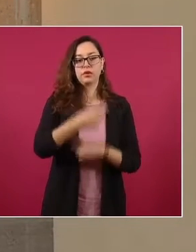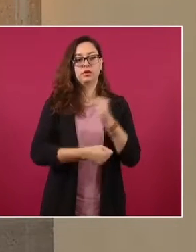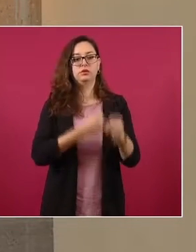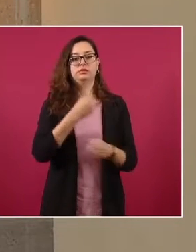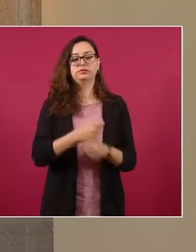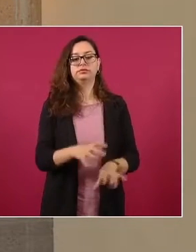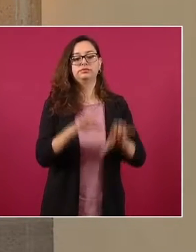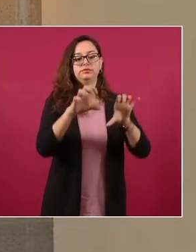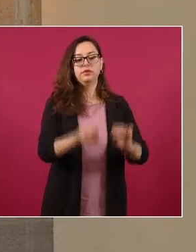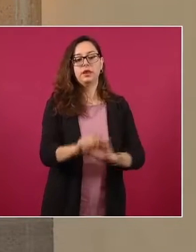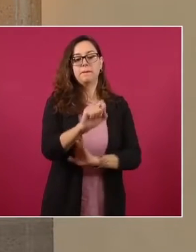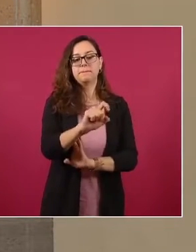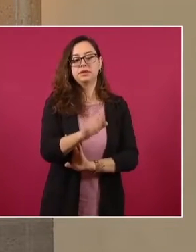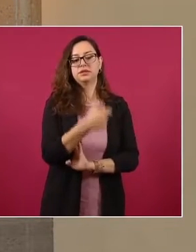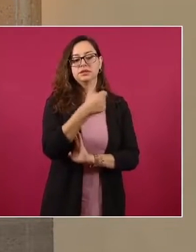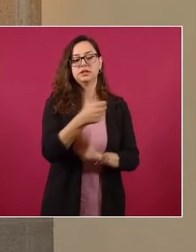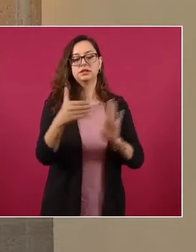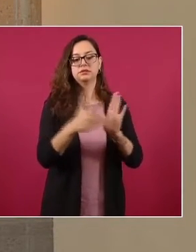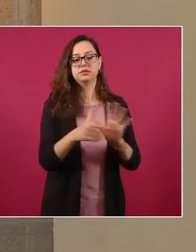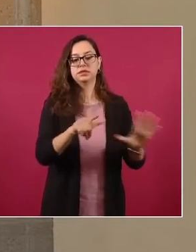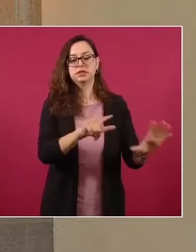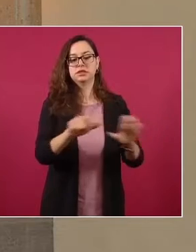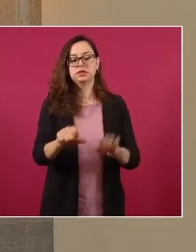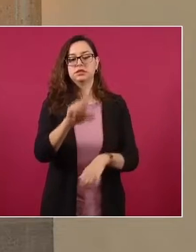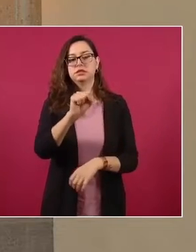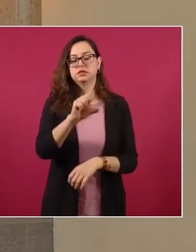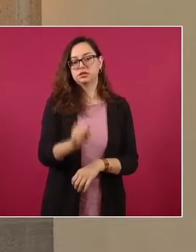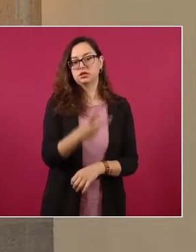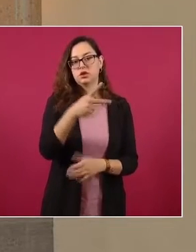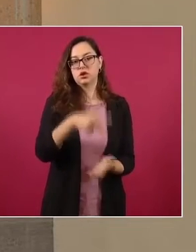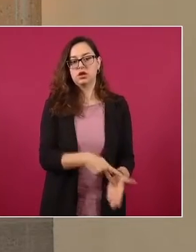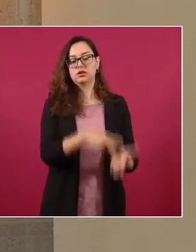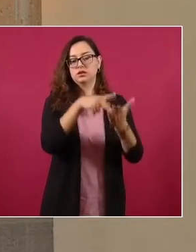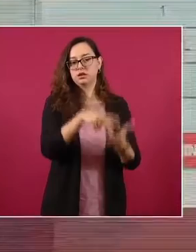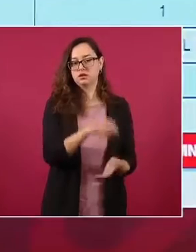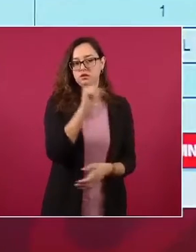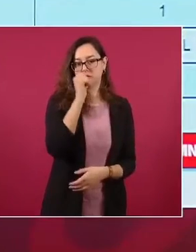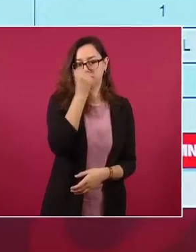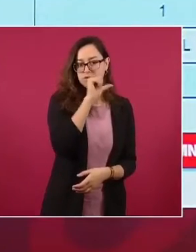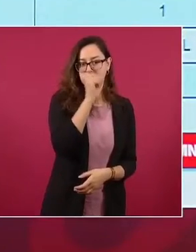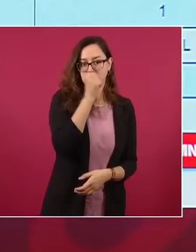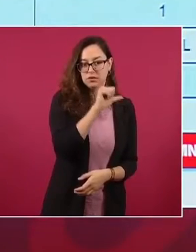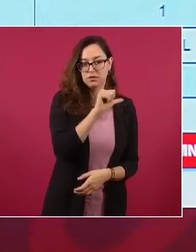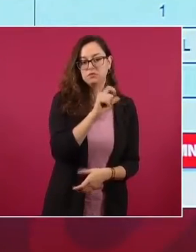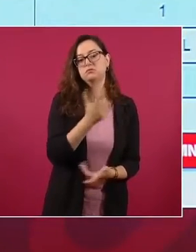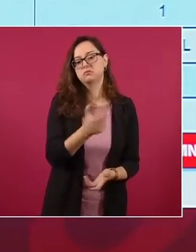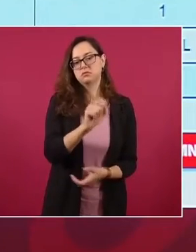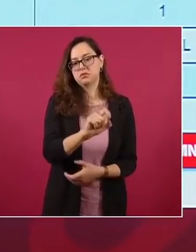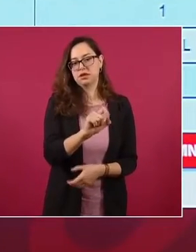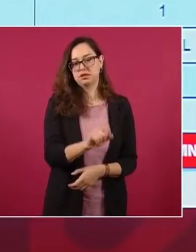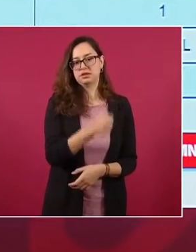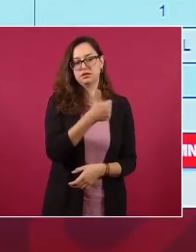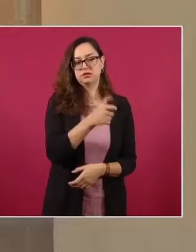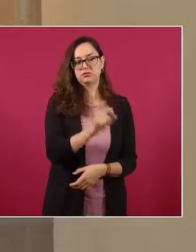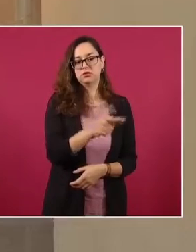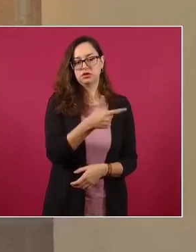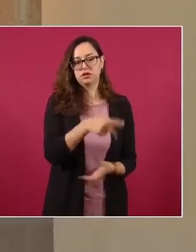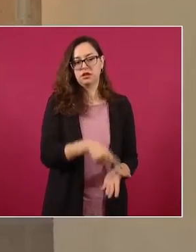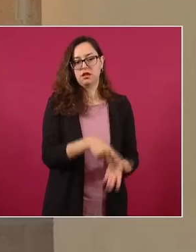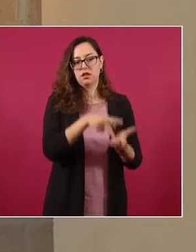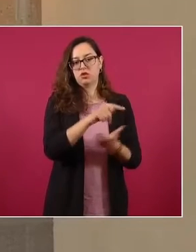26 mil 762 kilogramos de cocaína, decir, 26.7 toneladas